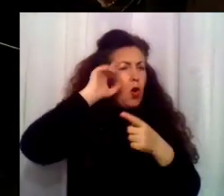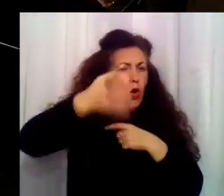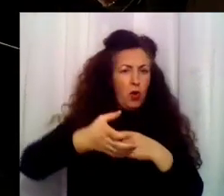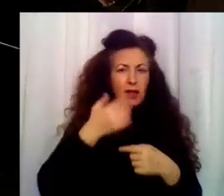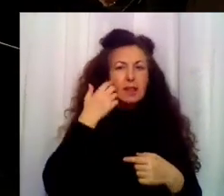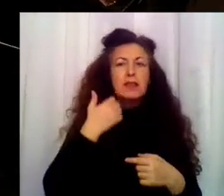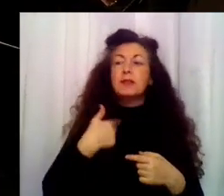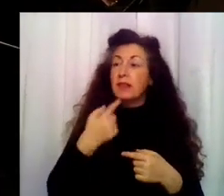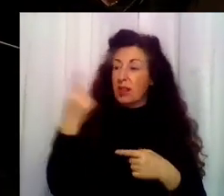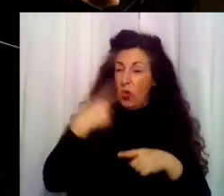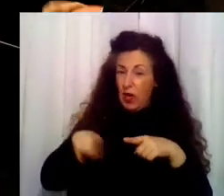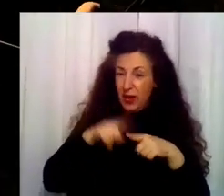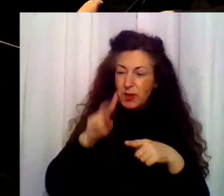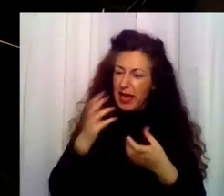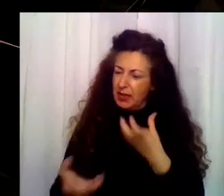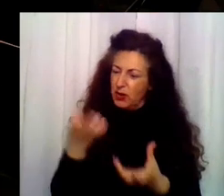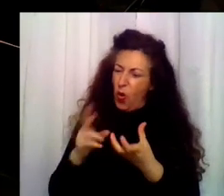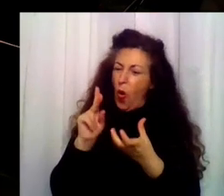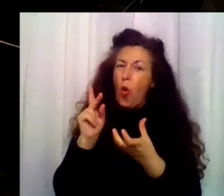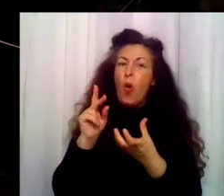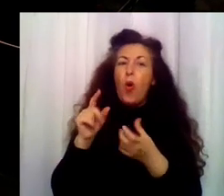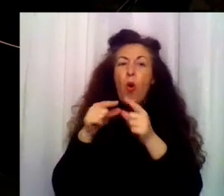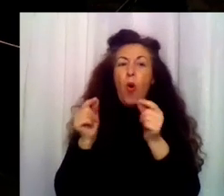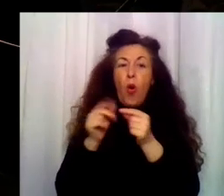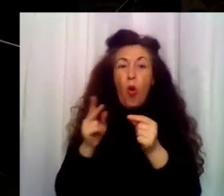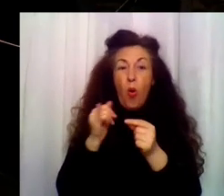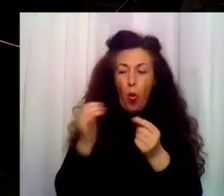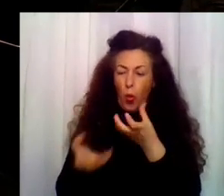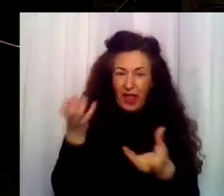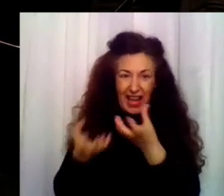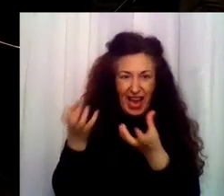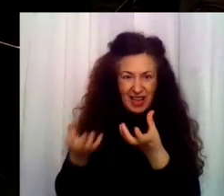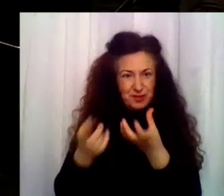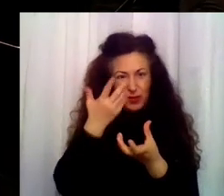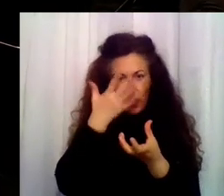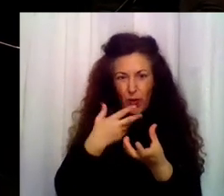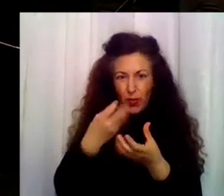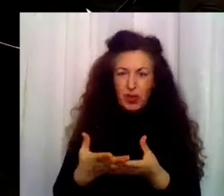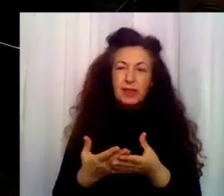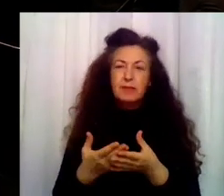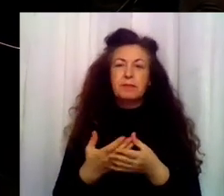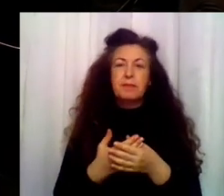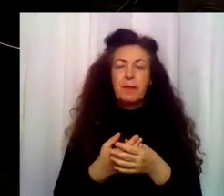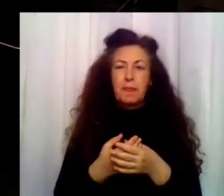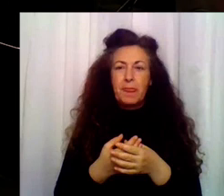Mira qué color tan bonito están tomando las judías, chica. Mejor que un orfidal. ¿Mejor? Mira.